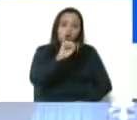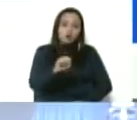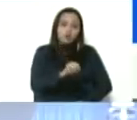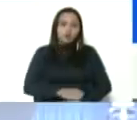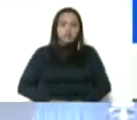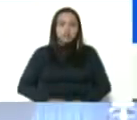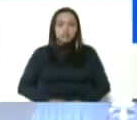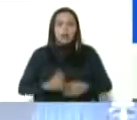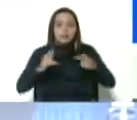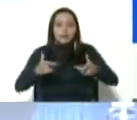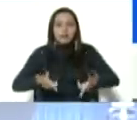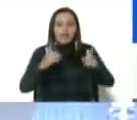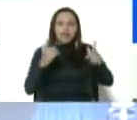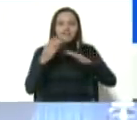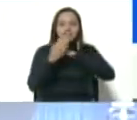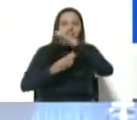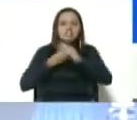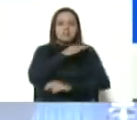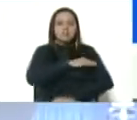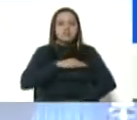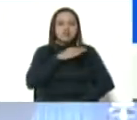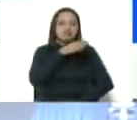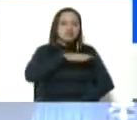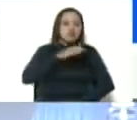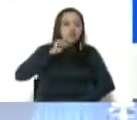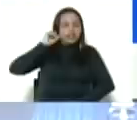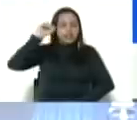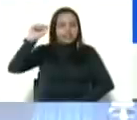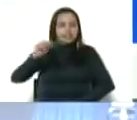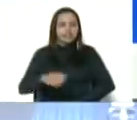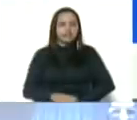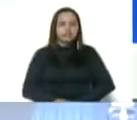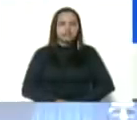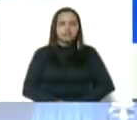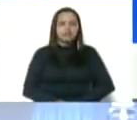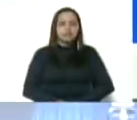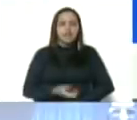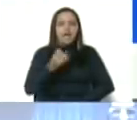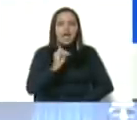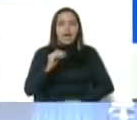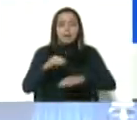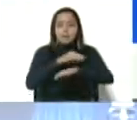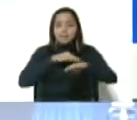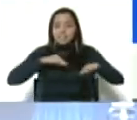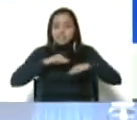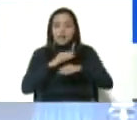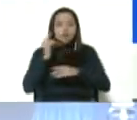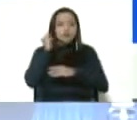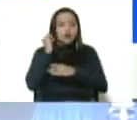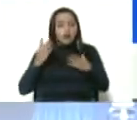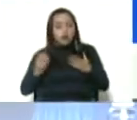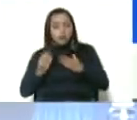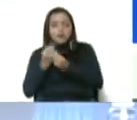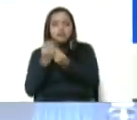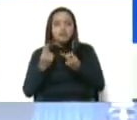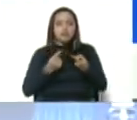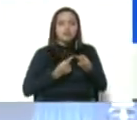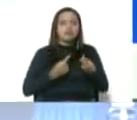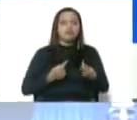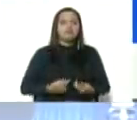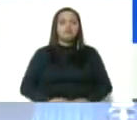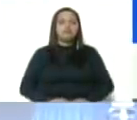Guanaguanay. Sí, Cacique Guanaguanay, allá está la ministra de la mujer, Carolis Pérez,